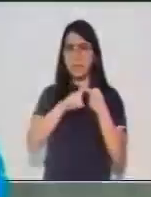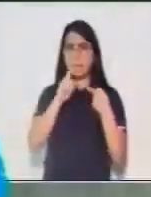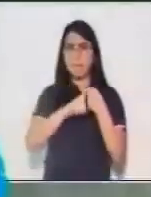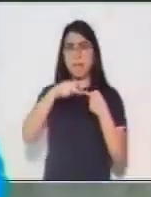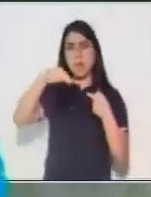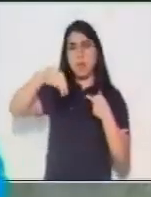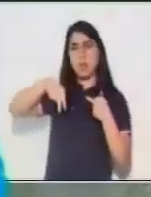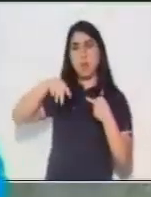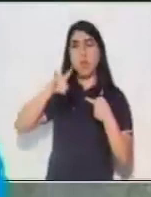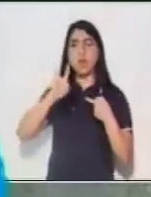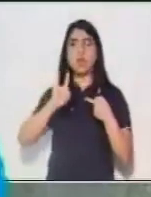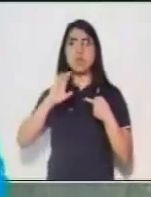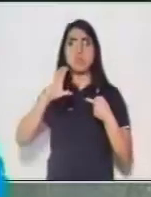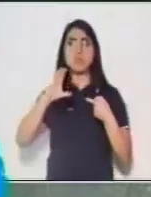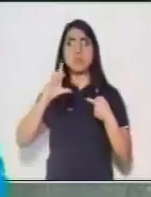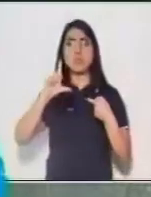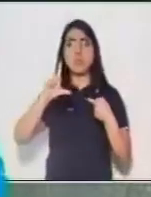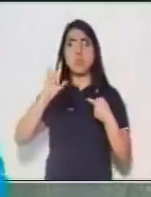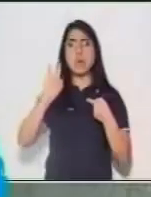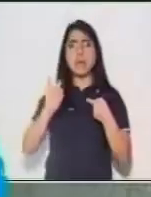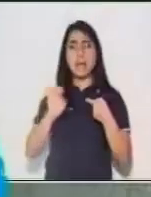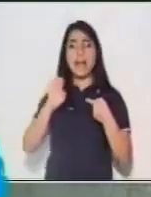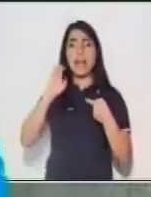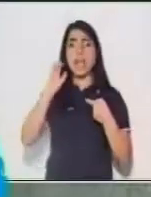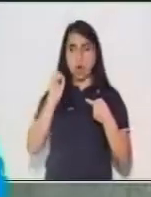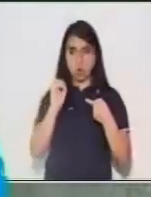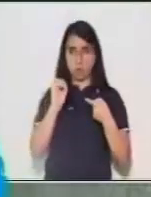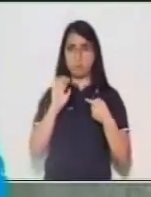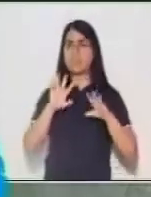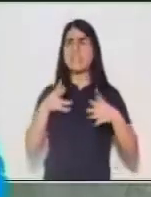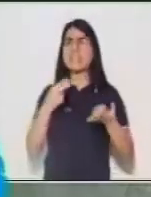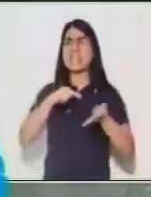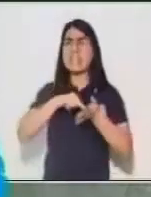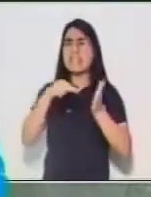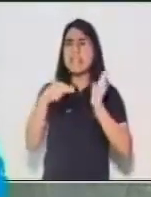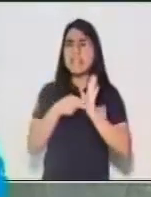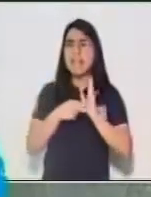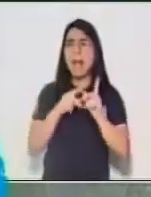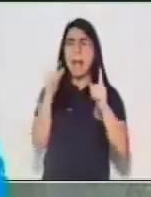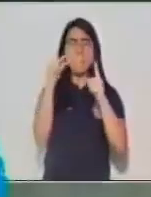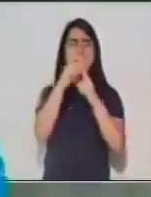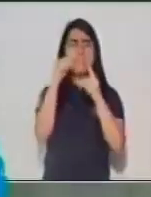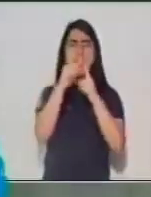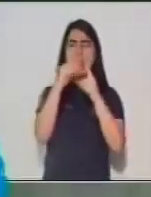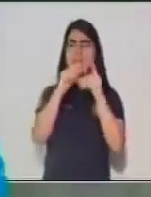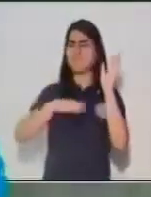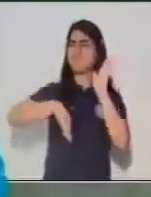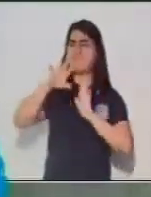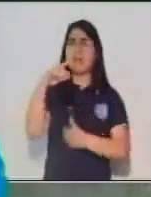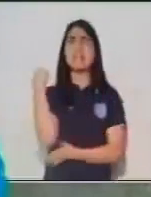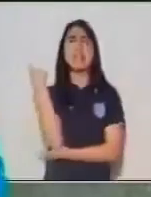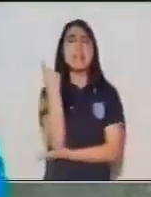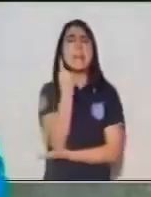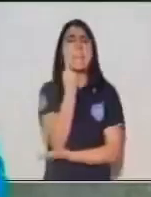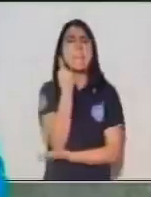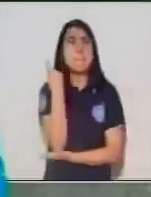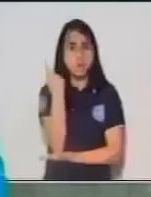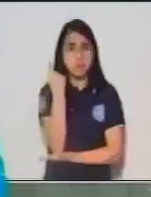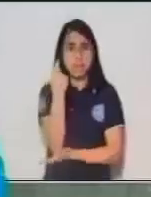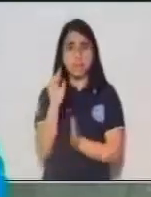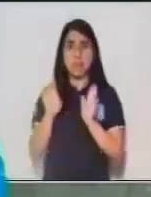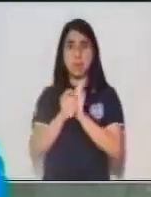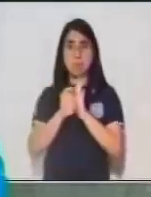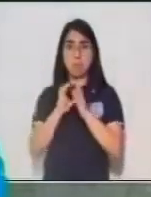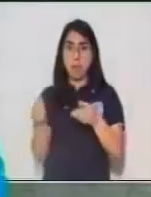palabra más importante. Es aquella palabra que si no está dentro del sujeto, no tiene un sentido completo.